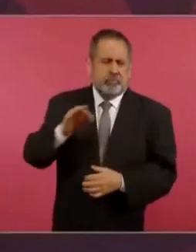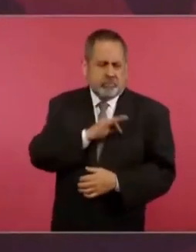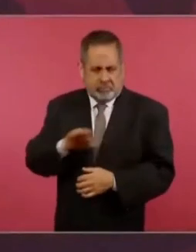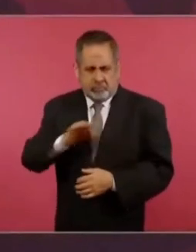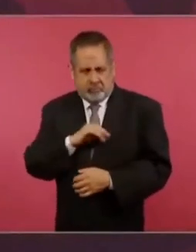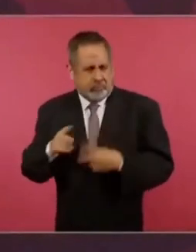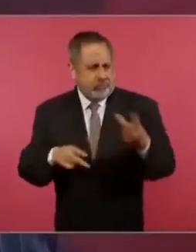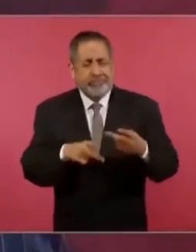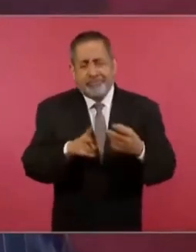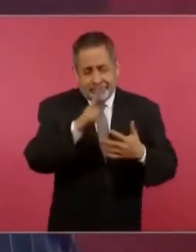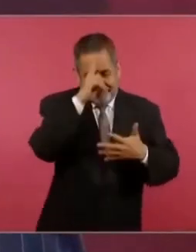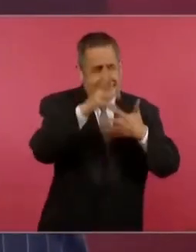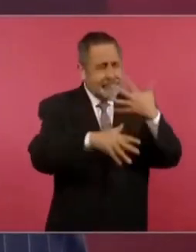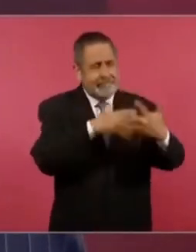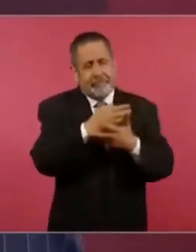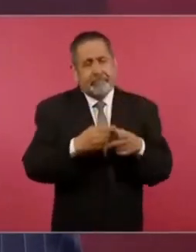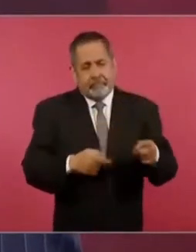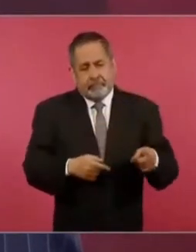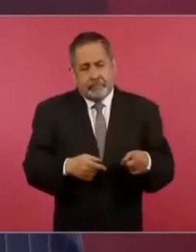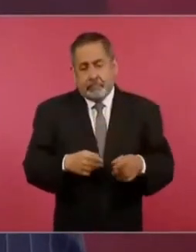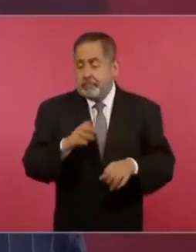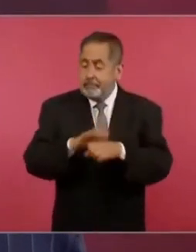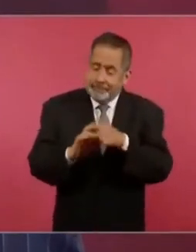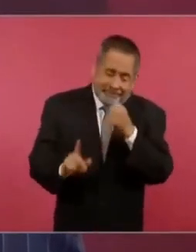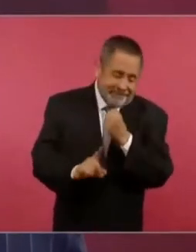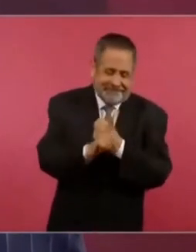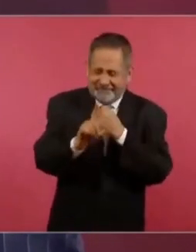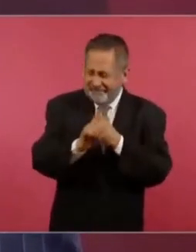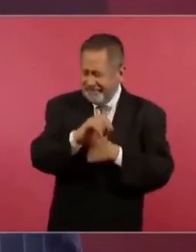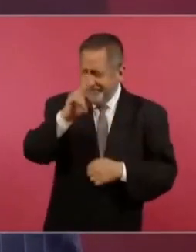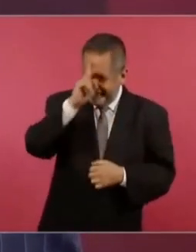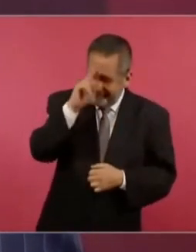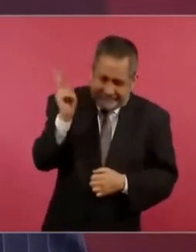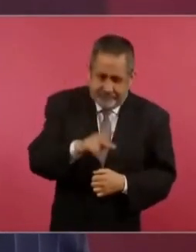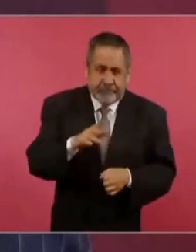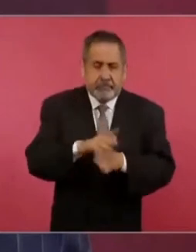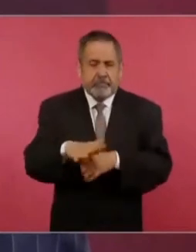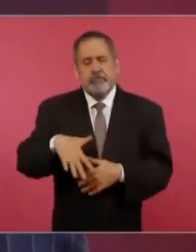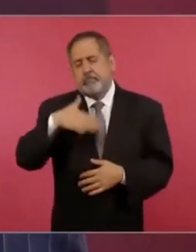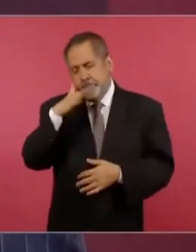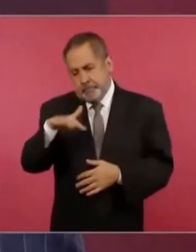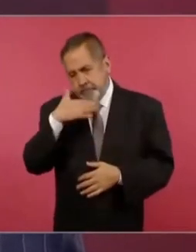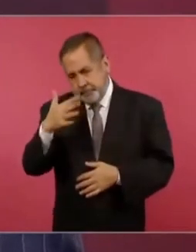violencia, porque el principal problema que teníamos era la corrupción.